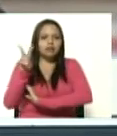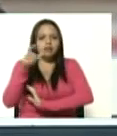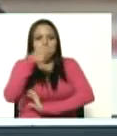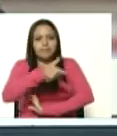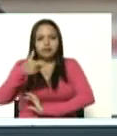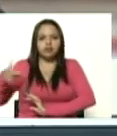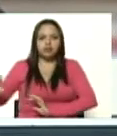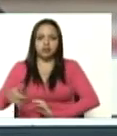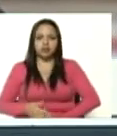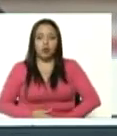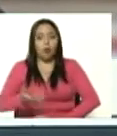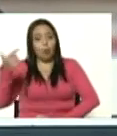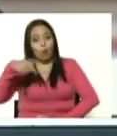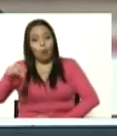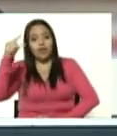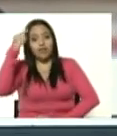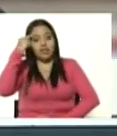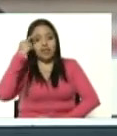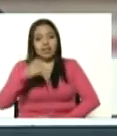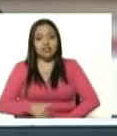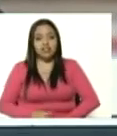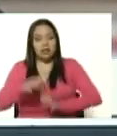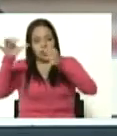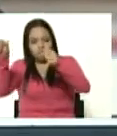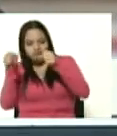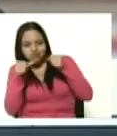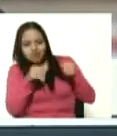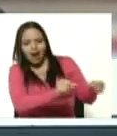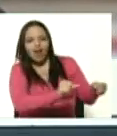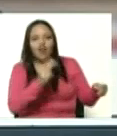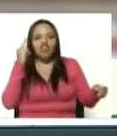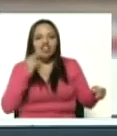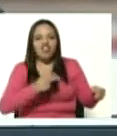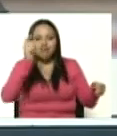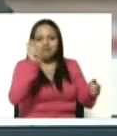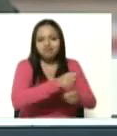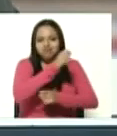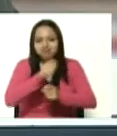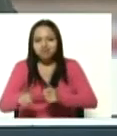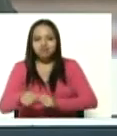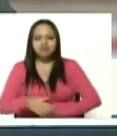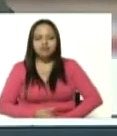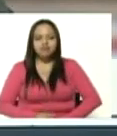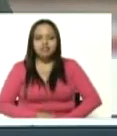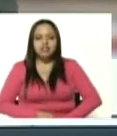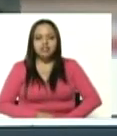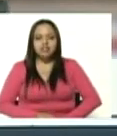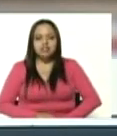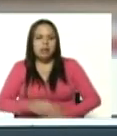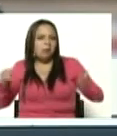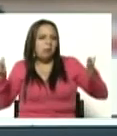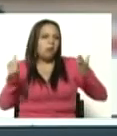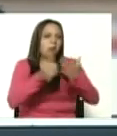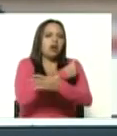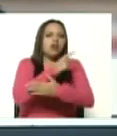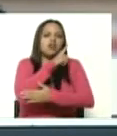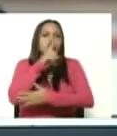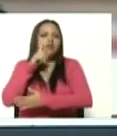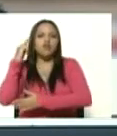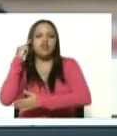hoy el día en que ellos eliminaron a Bolívar eliminaron el nombre de Bolívar de la república